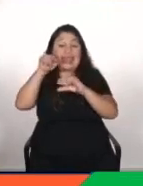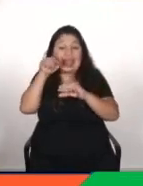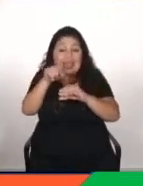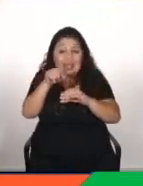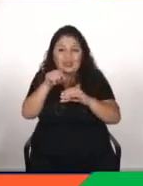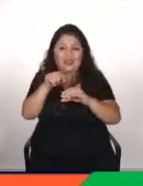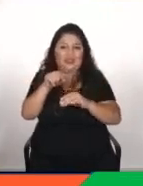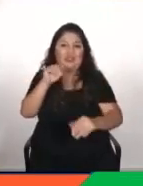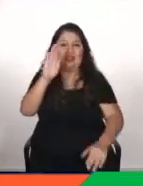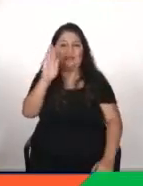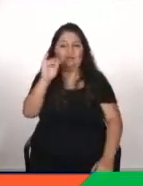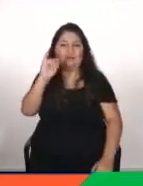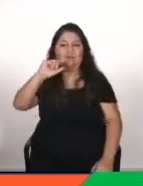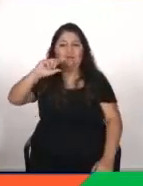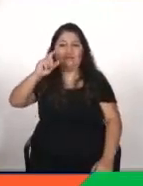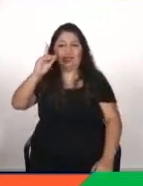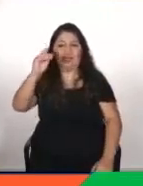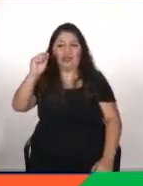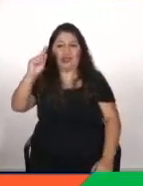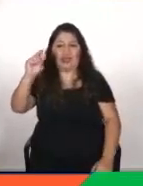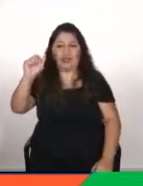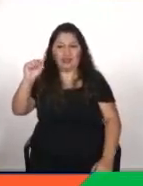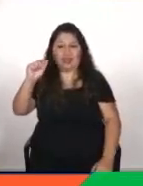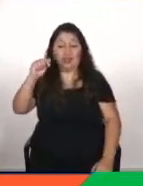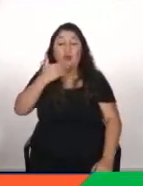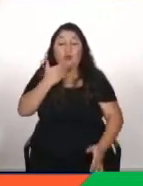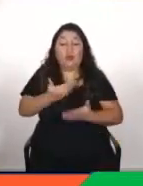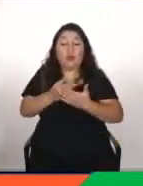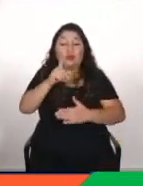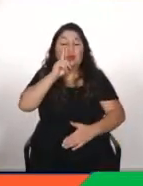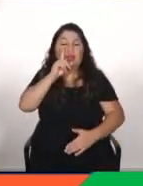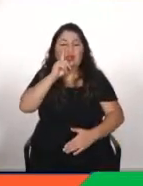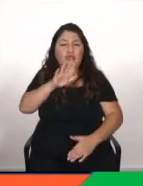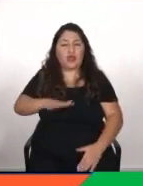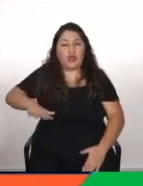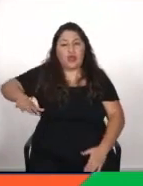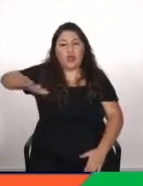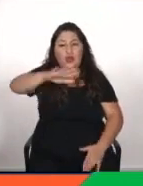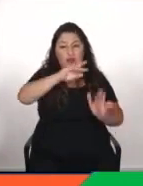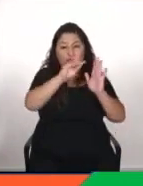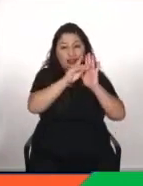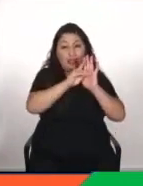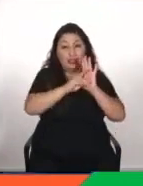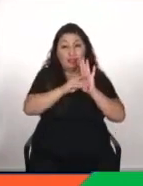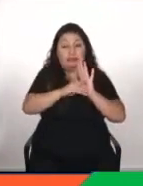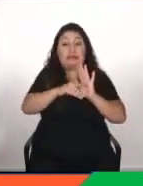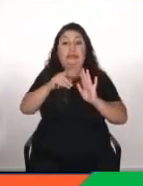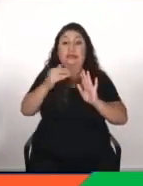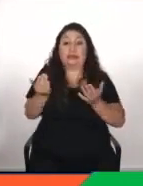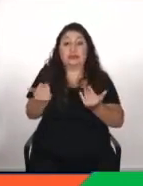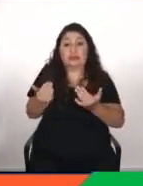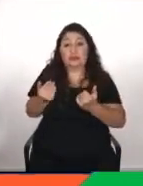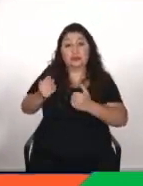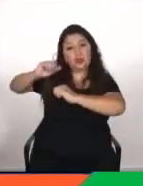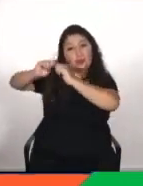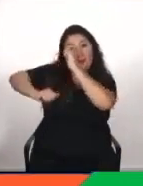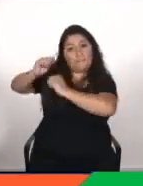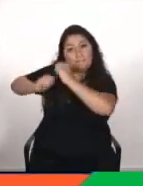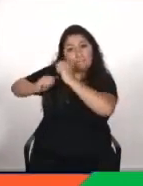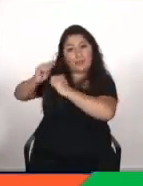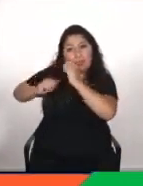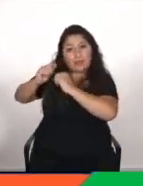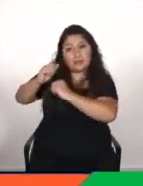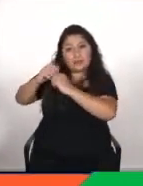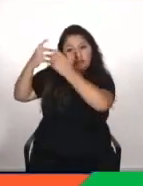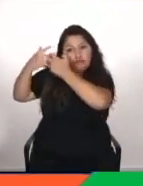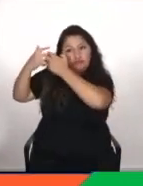claro cuando tú tienes todos estos datos dices a ver necesito un algoritmo de machine learning que pueda aprender en función de estos datos a poder analizarlos